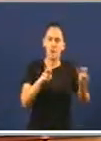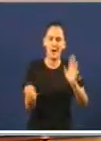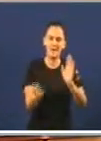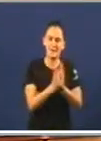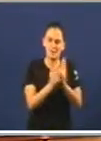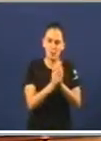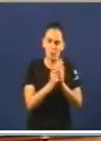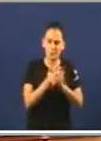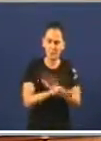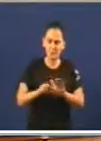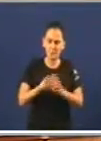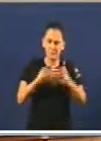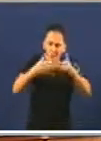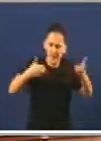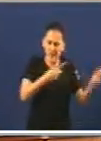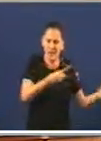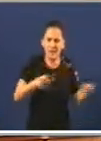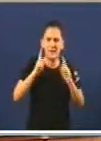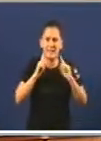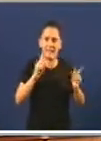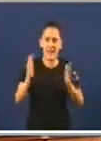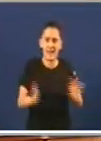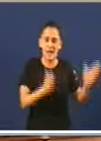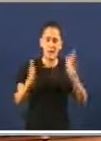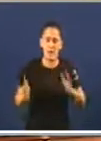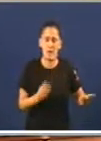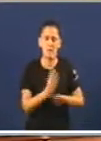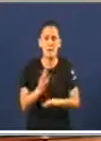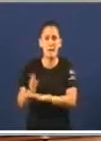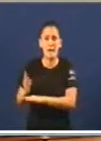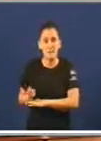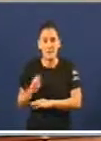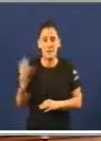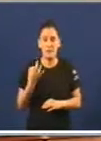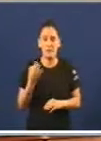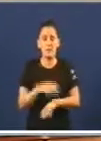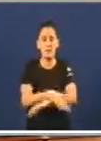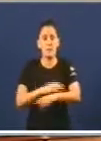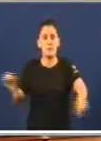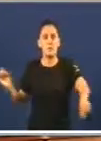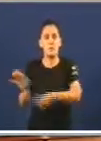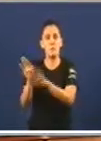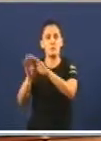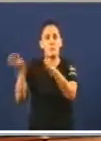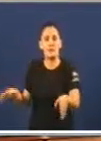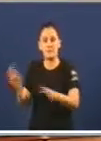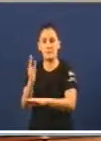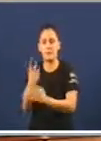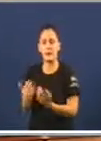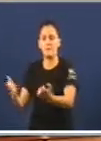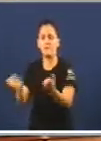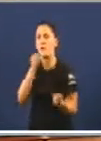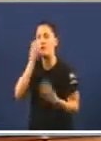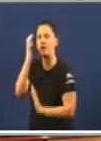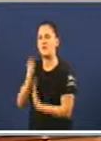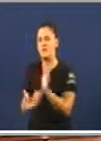establece a necesidade de que en cara período de sesións o Goberno remita a mesa do Parlamento un informe da situación e